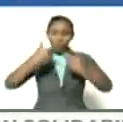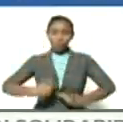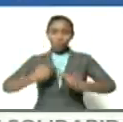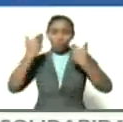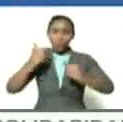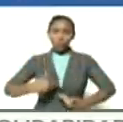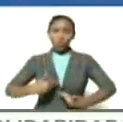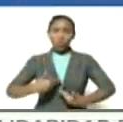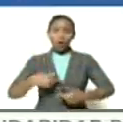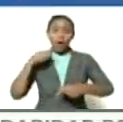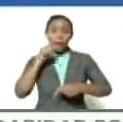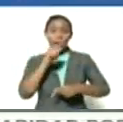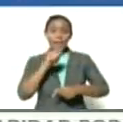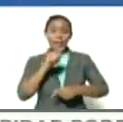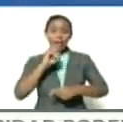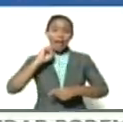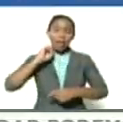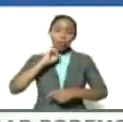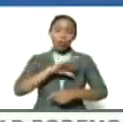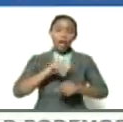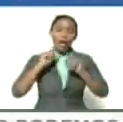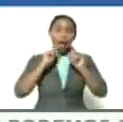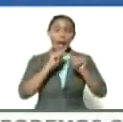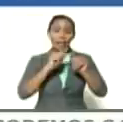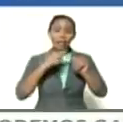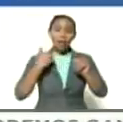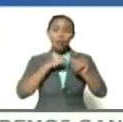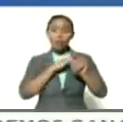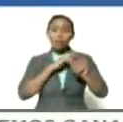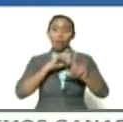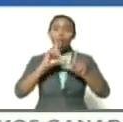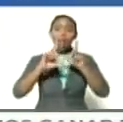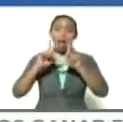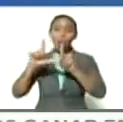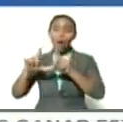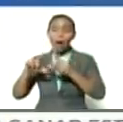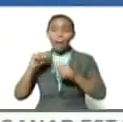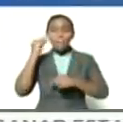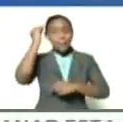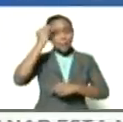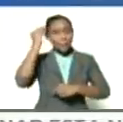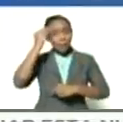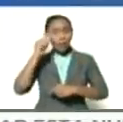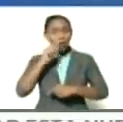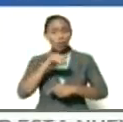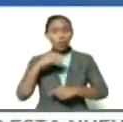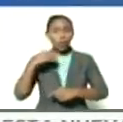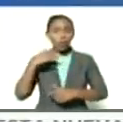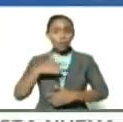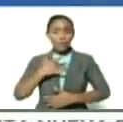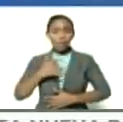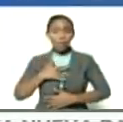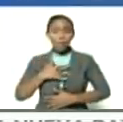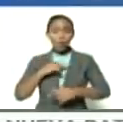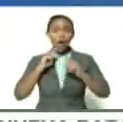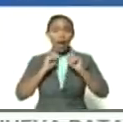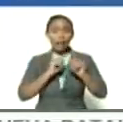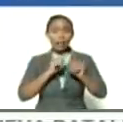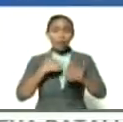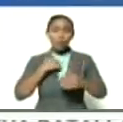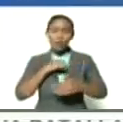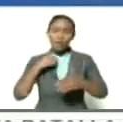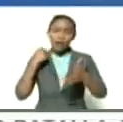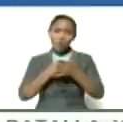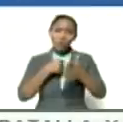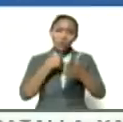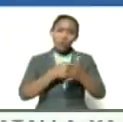esa es nuestra historia ese es nuestro lenguaje ese es nuestro pensamiento ese es nuestro sentimiento esa es nuestra lucha